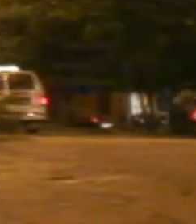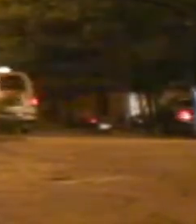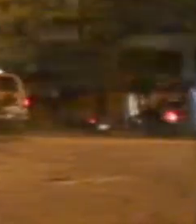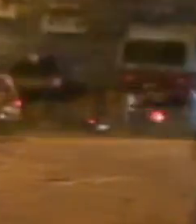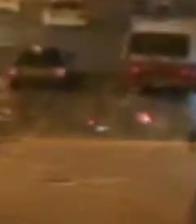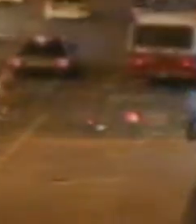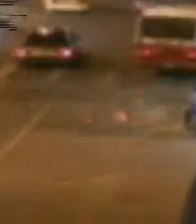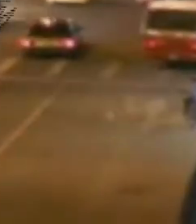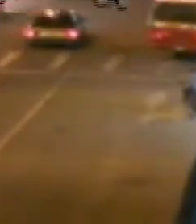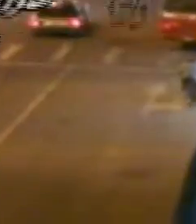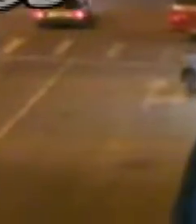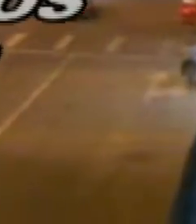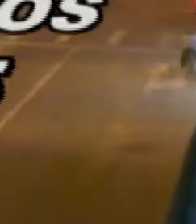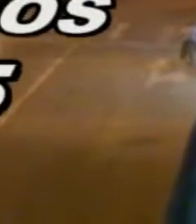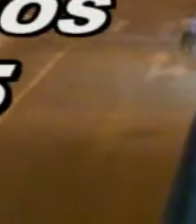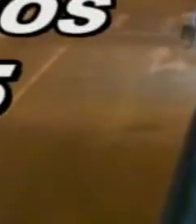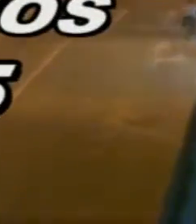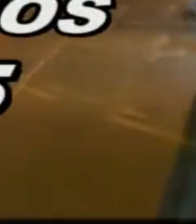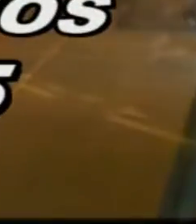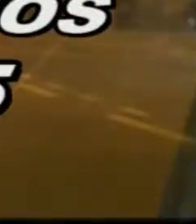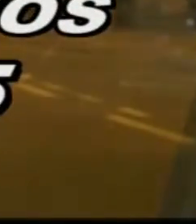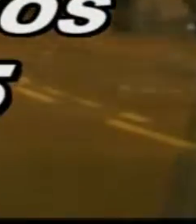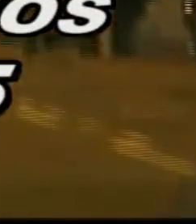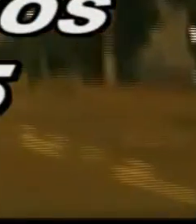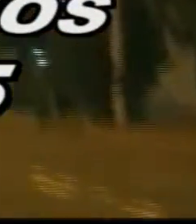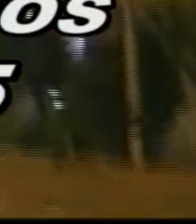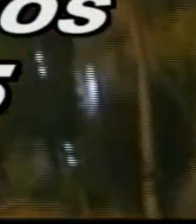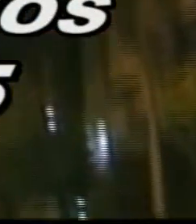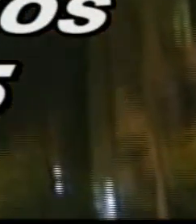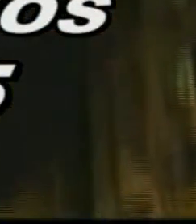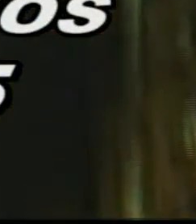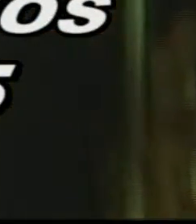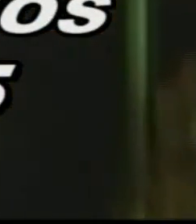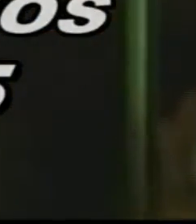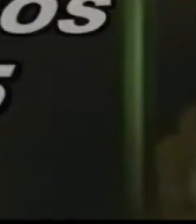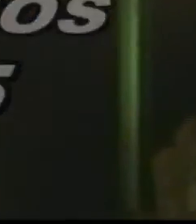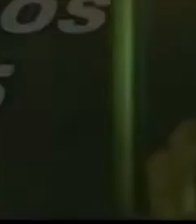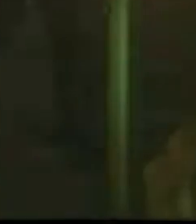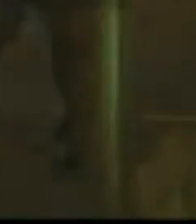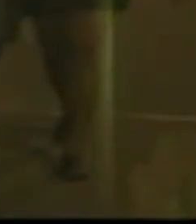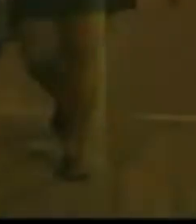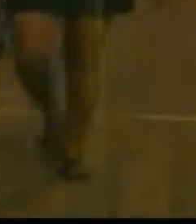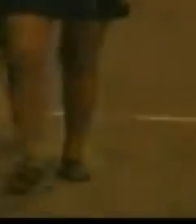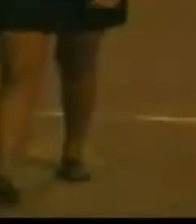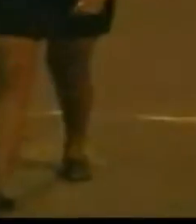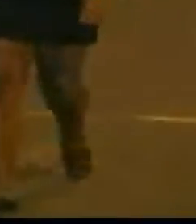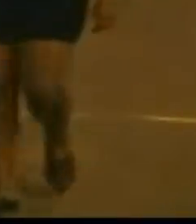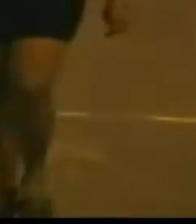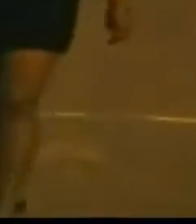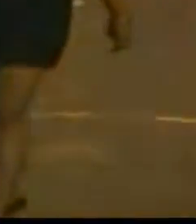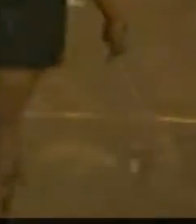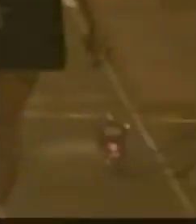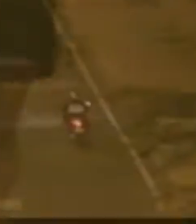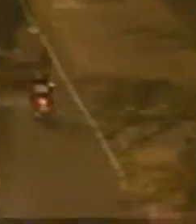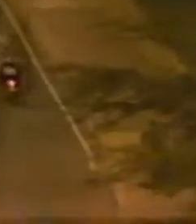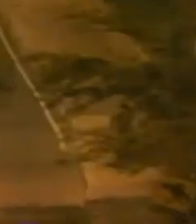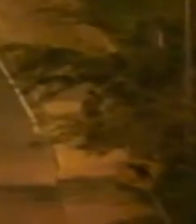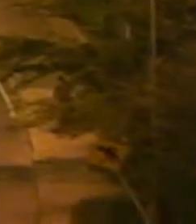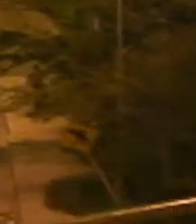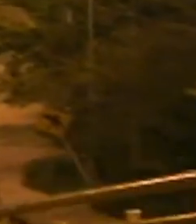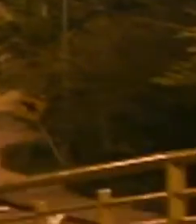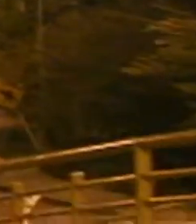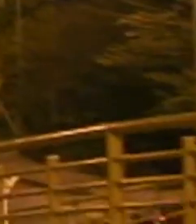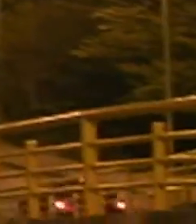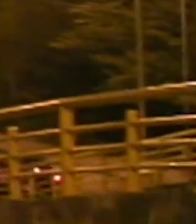Iluminación Yarguíes pone a disposición su línea en caso de daños 611-6285. Que no se apague tu